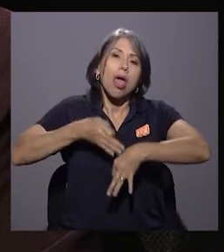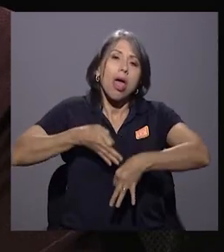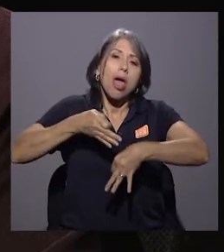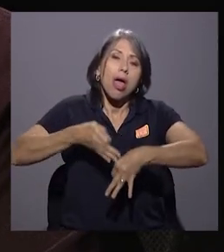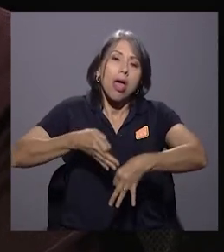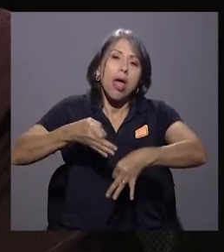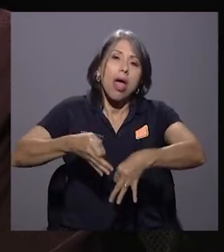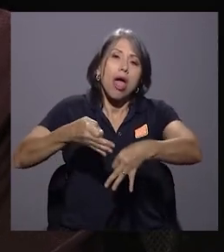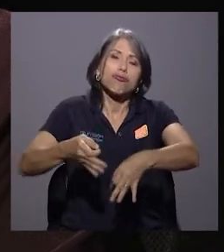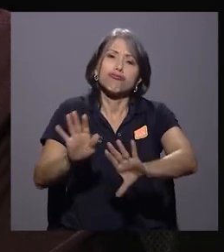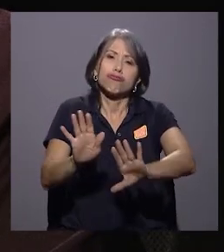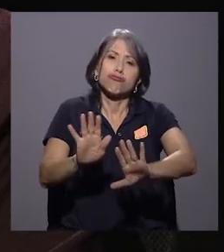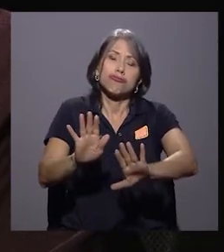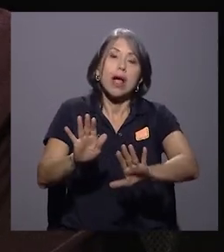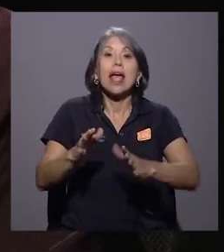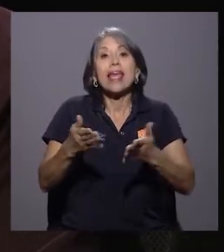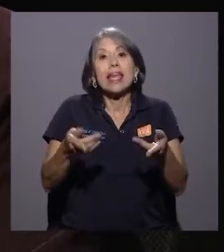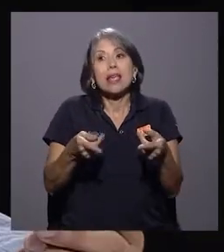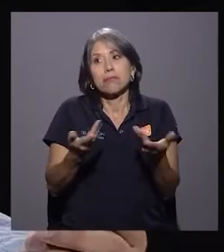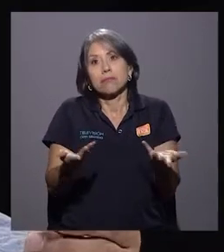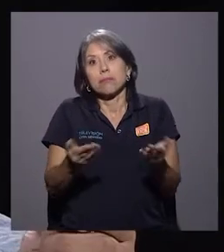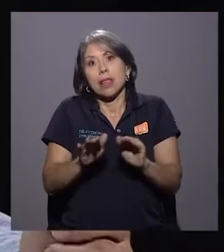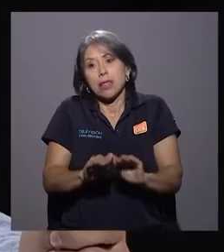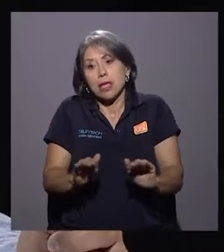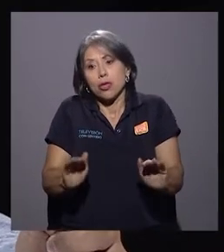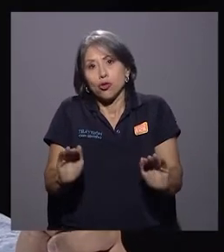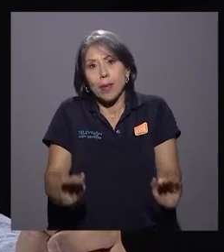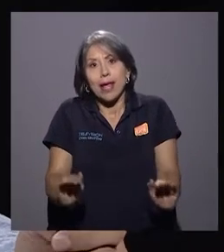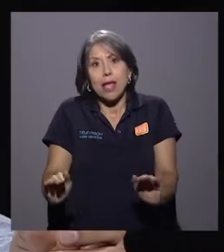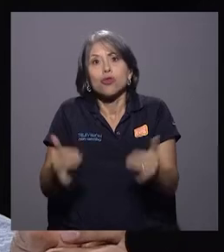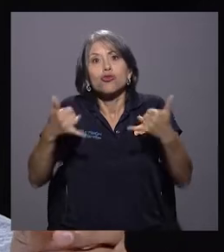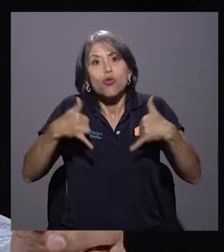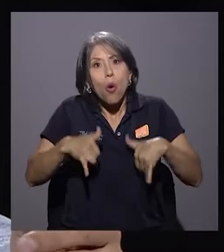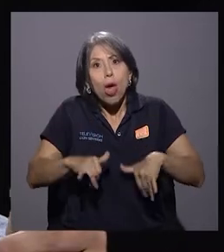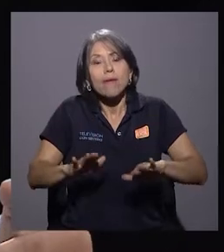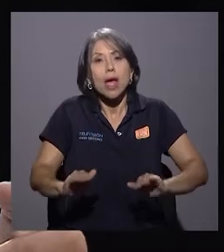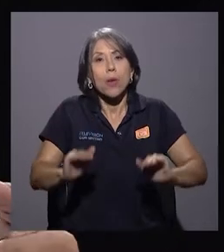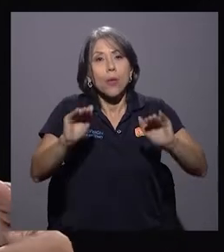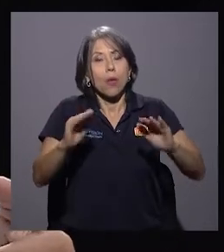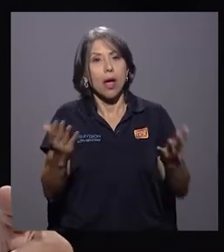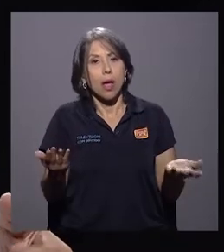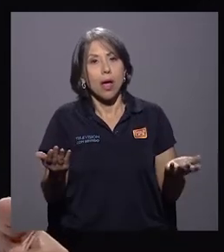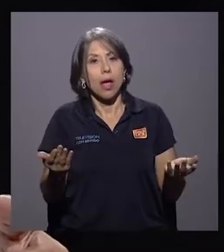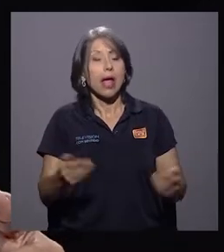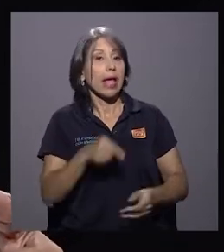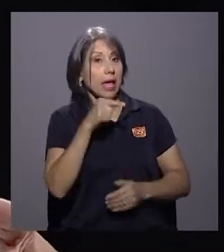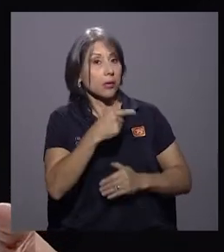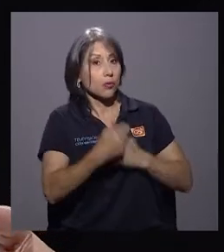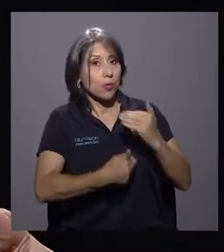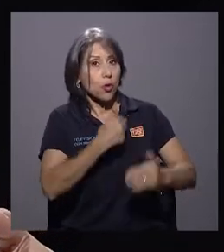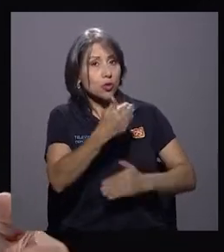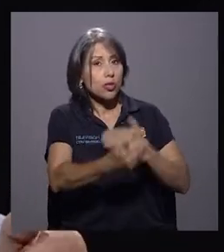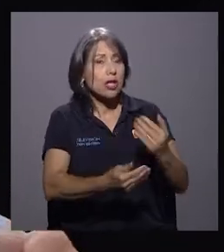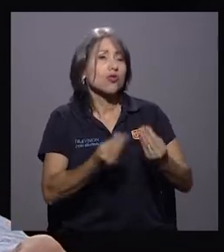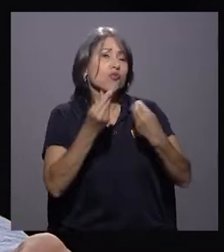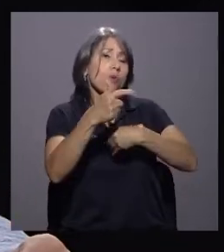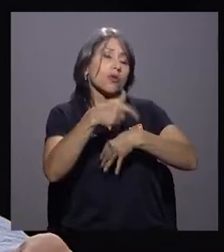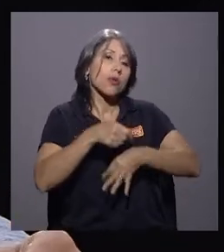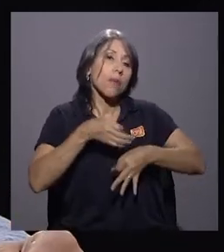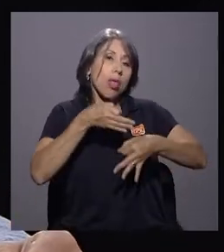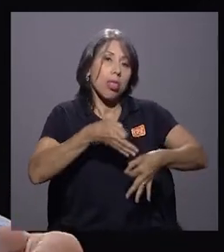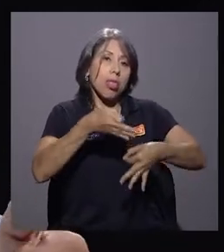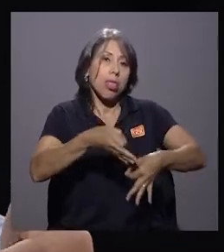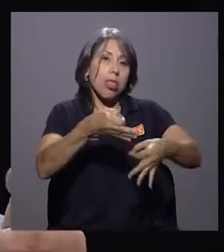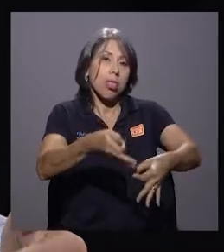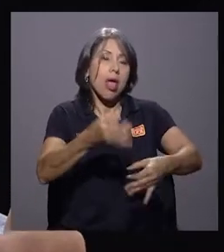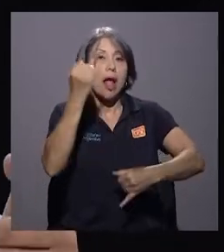tengamos niños que ingresan muy pequeños y todavía Estudia en esos casos para entender, doña Gladys, que esos procesos que dilatan tanto, al final